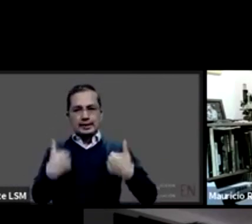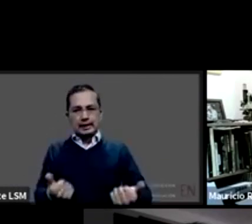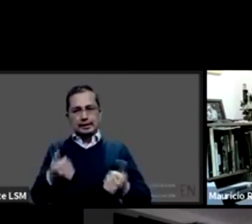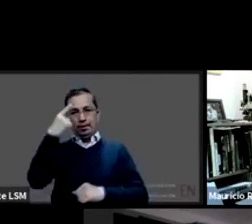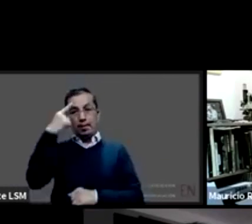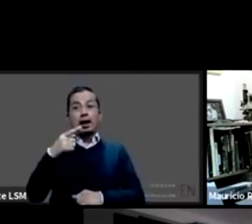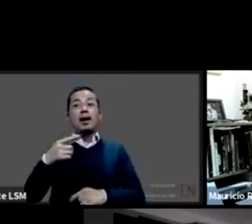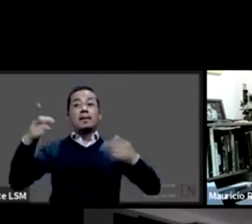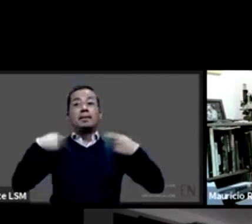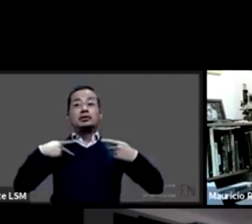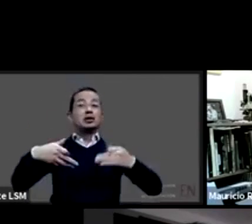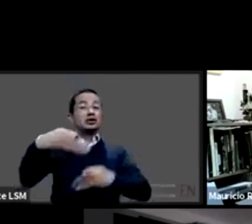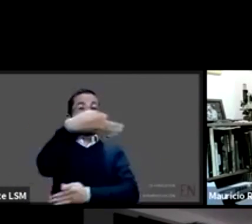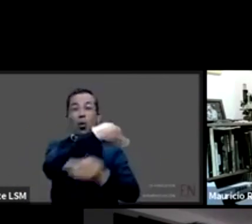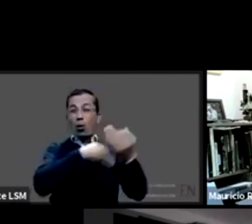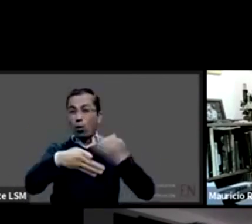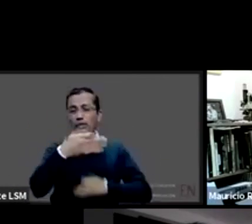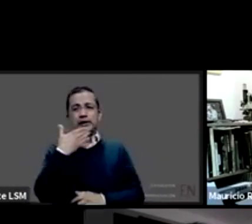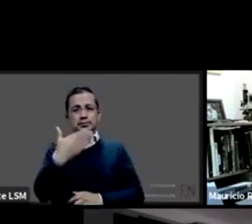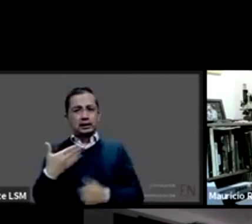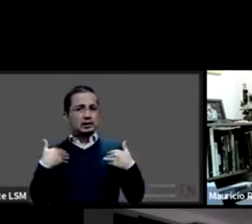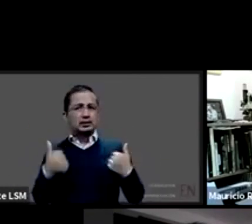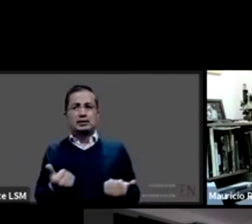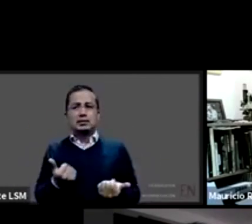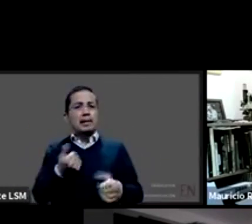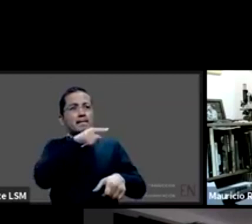entiendan los riesgos a los que se está